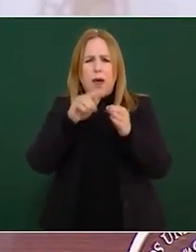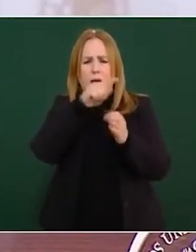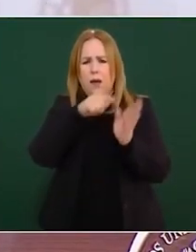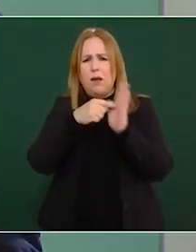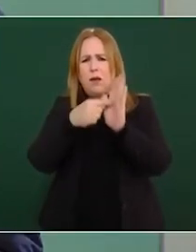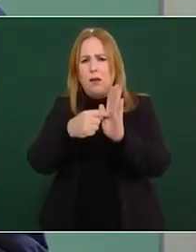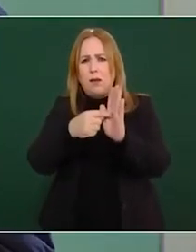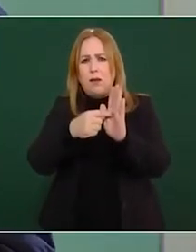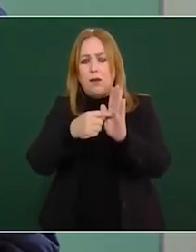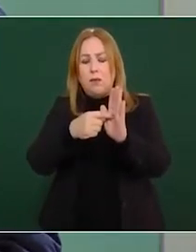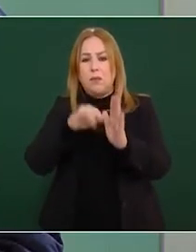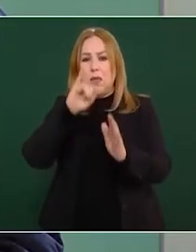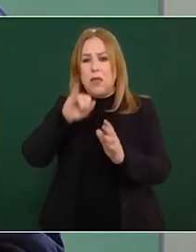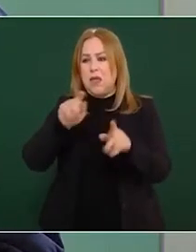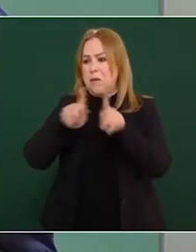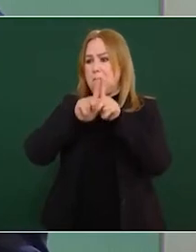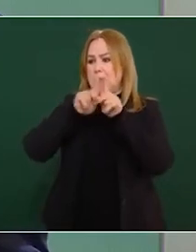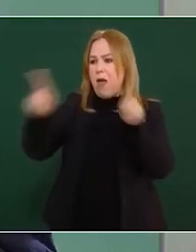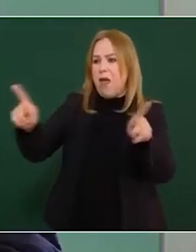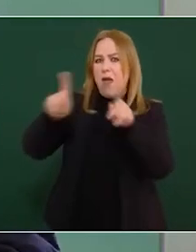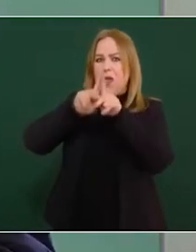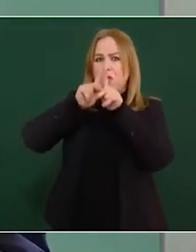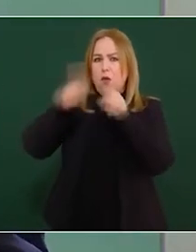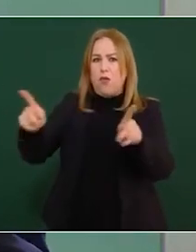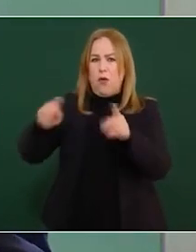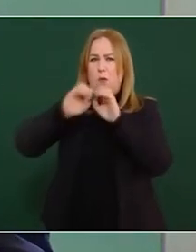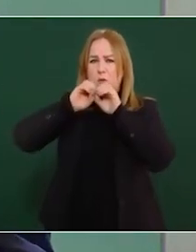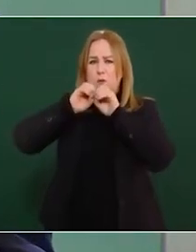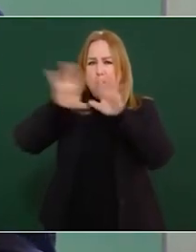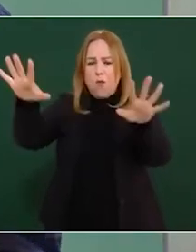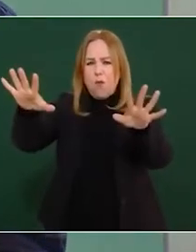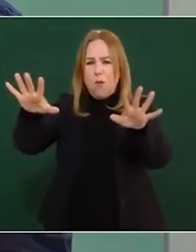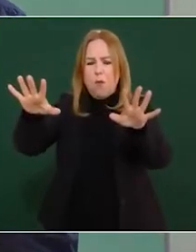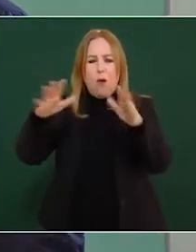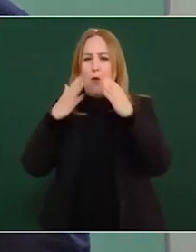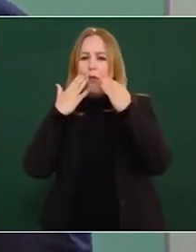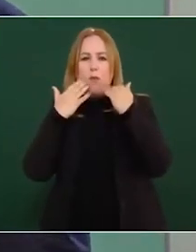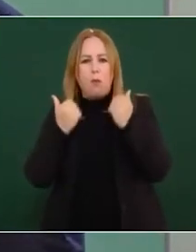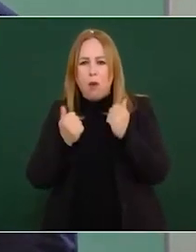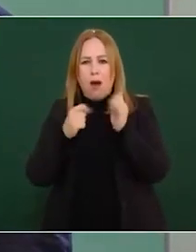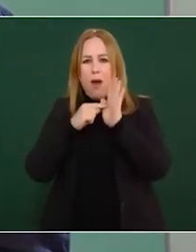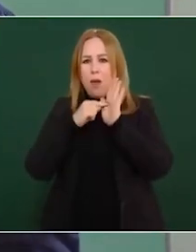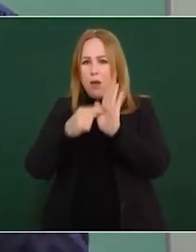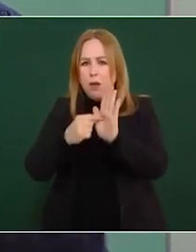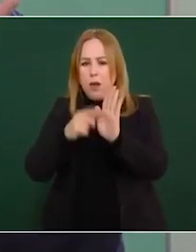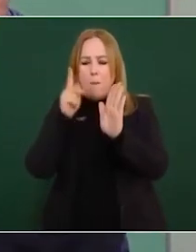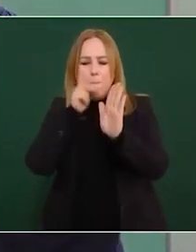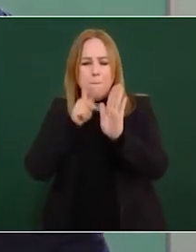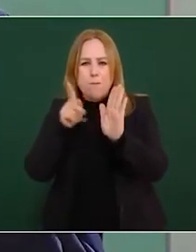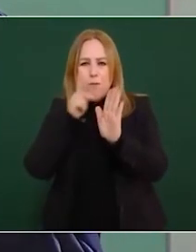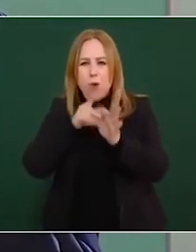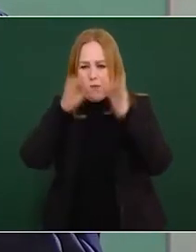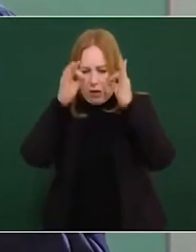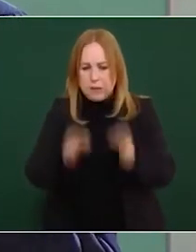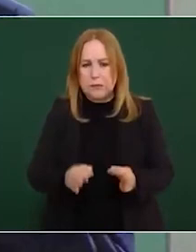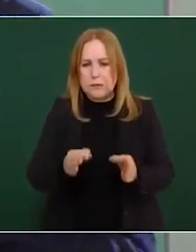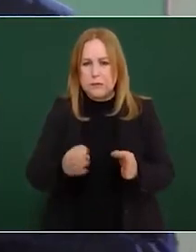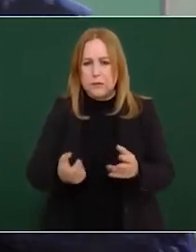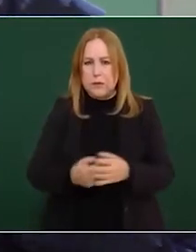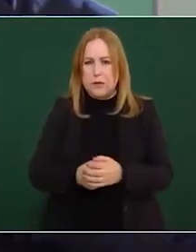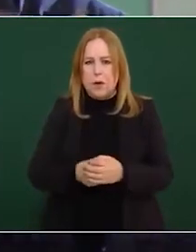sin pruebas da a conocer de que yo le di permiso